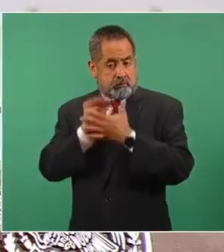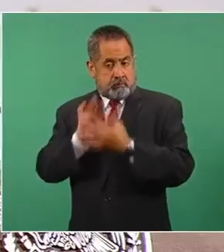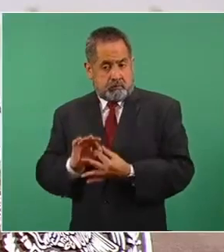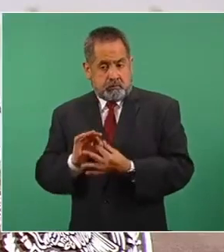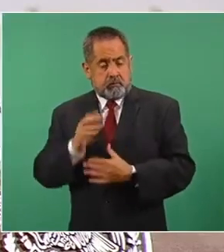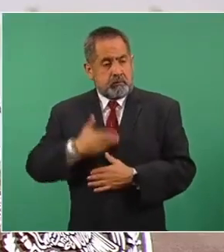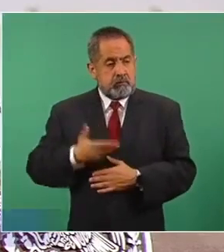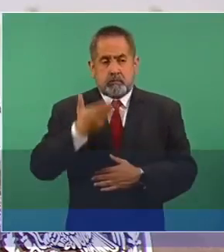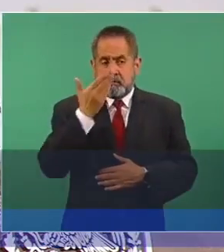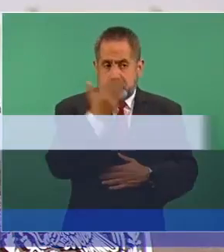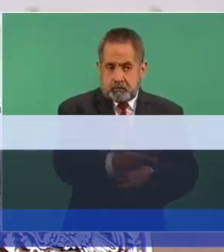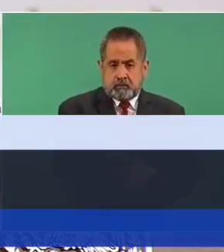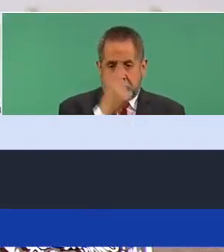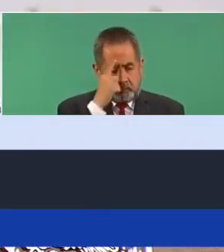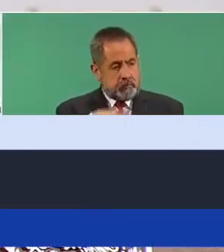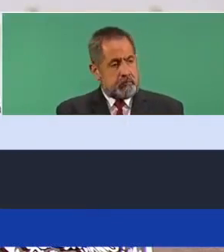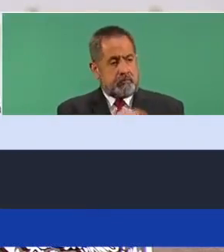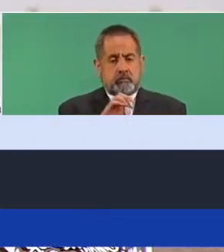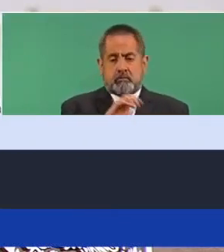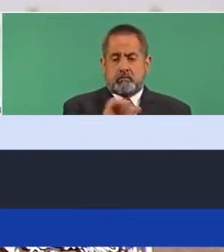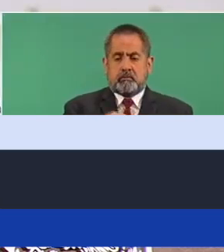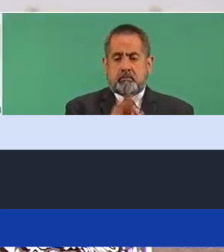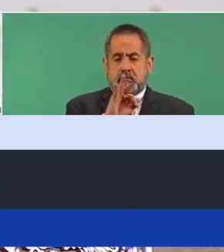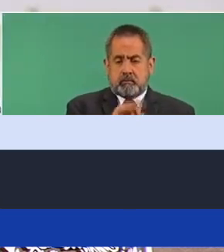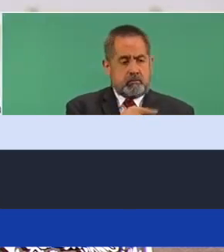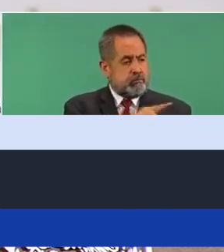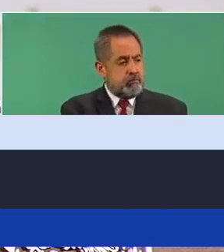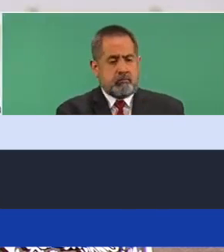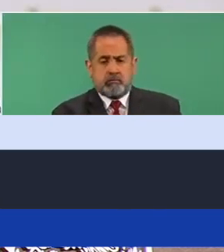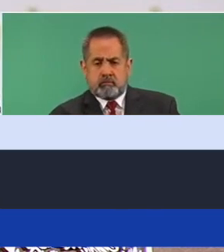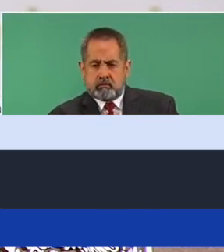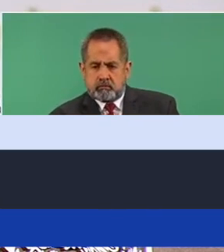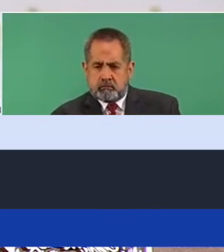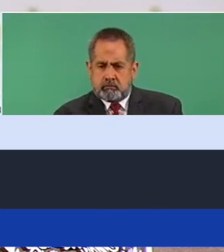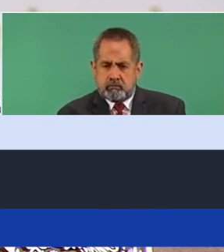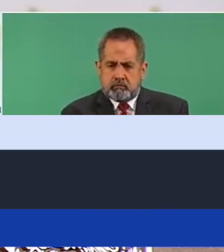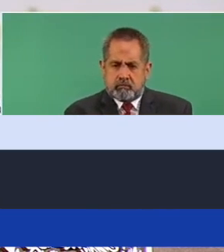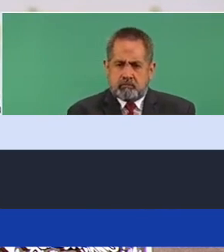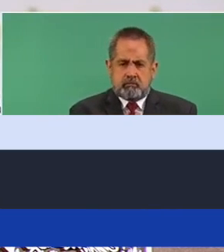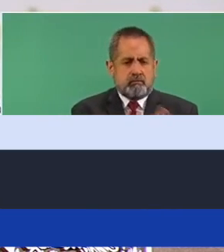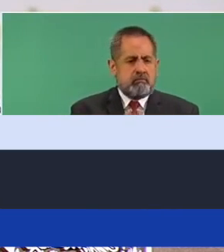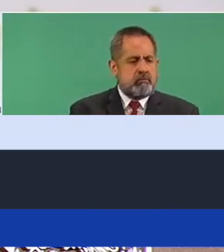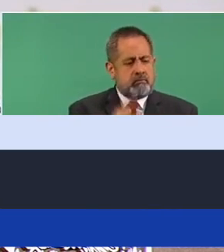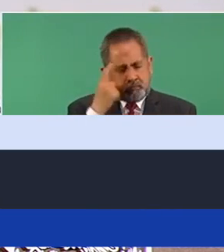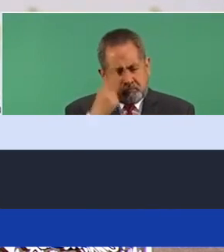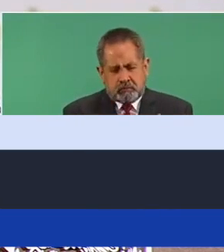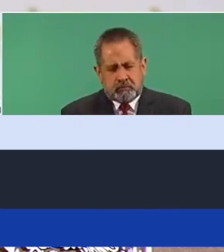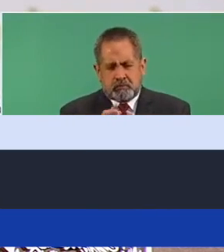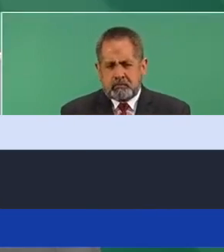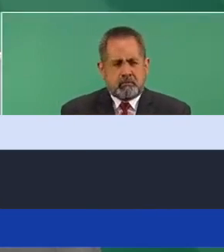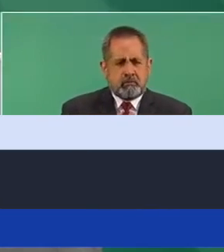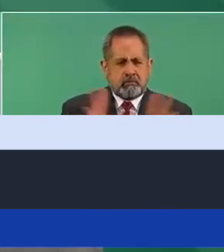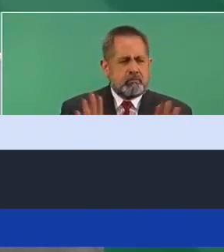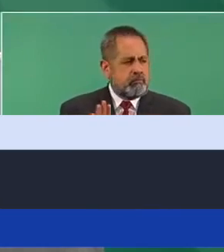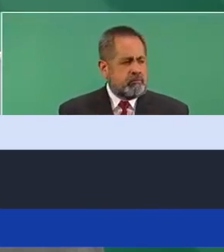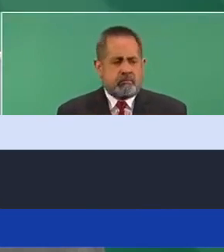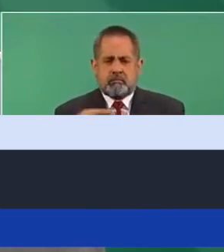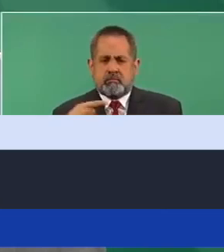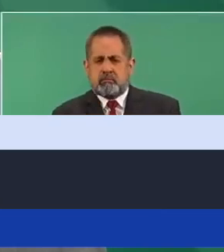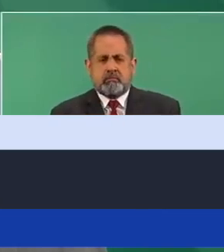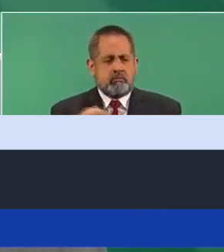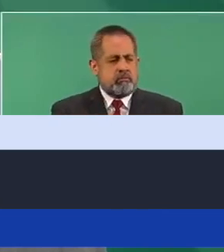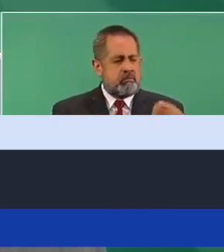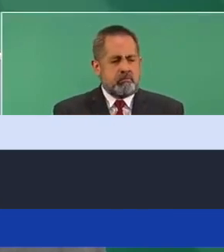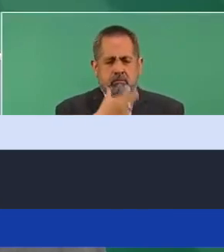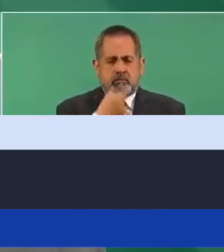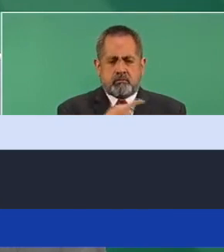Consejo de la Judicatura lleve a cabo una investigación para esclarecer la actuación del juez